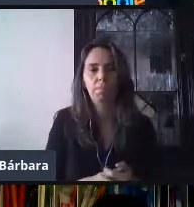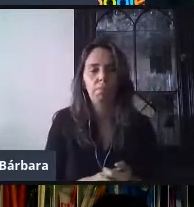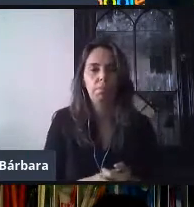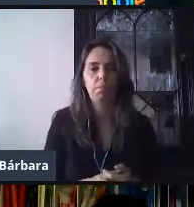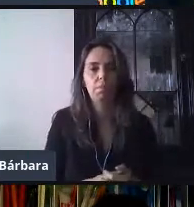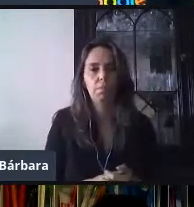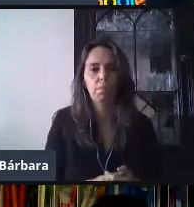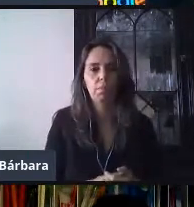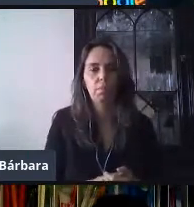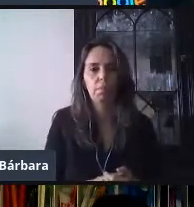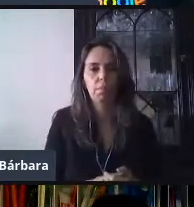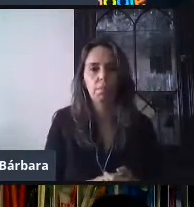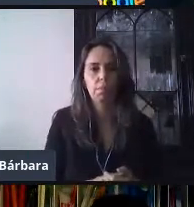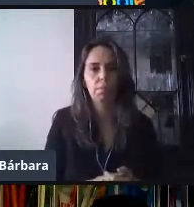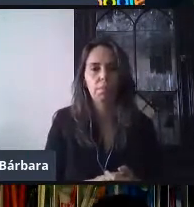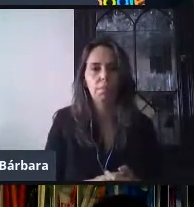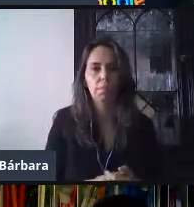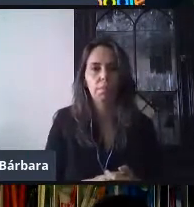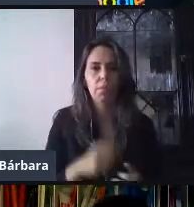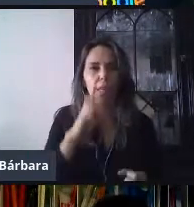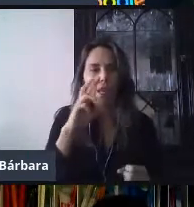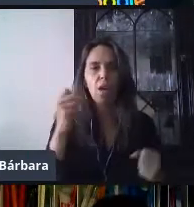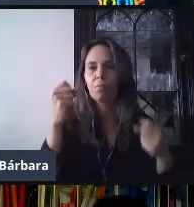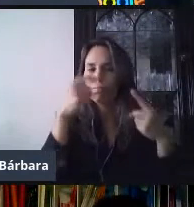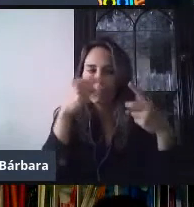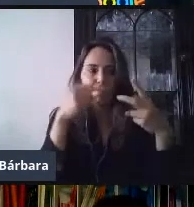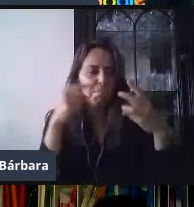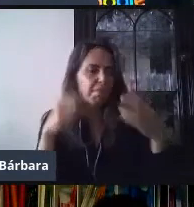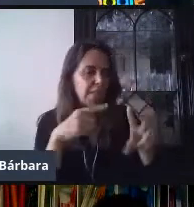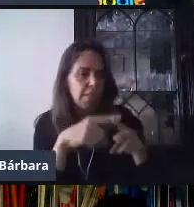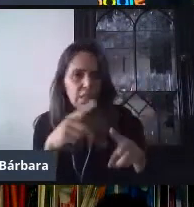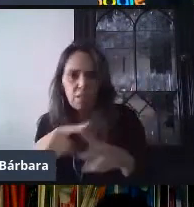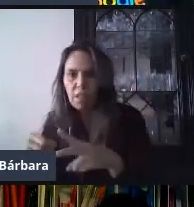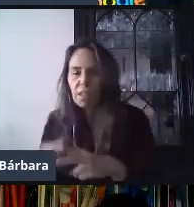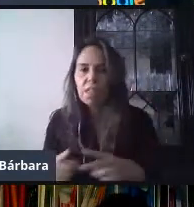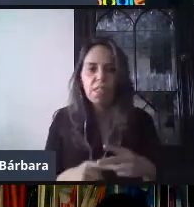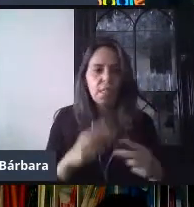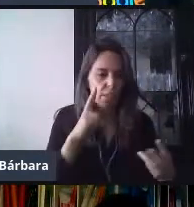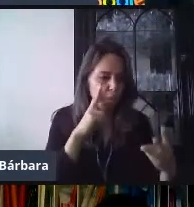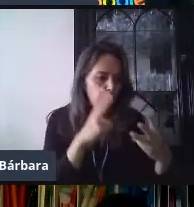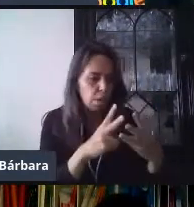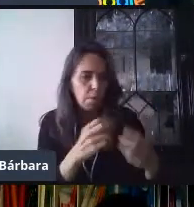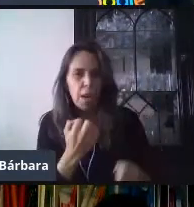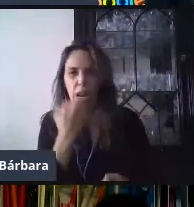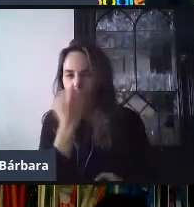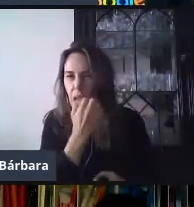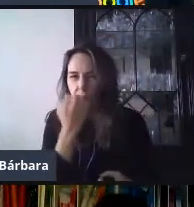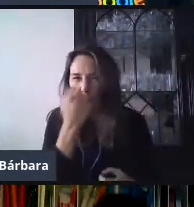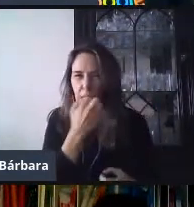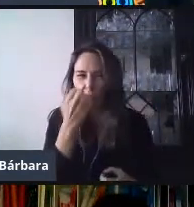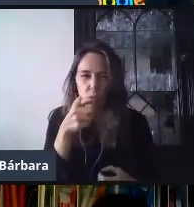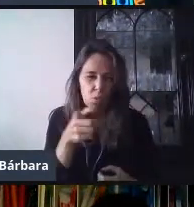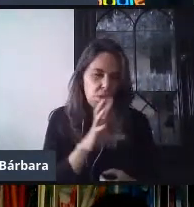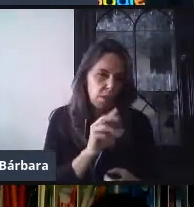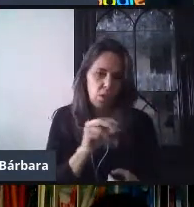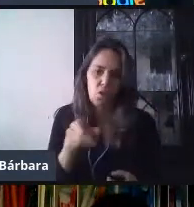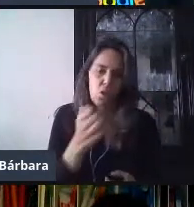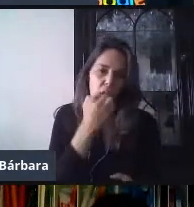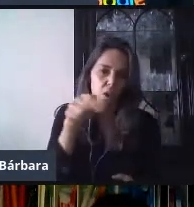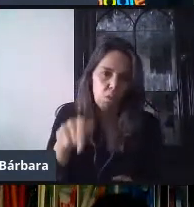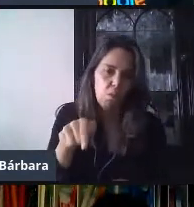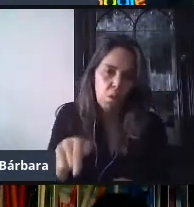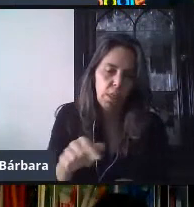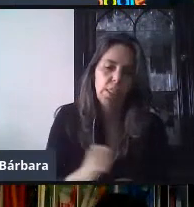alternativas para apoyarlos. Bien, entonces, este es un ejemplo de qué forma un